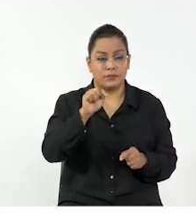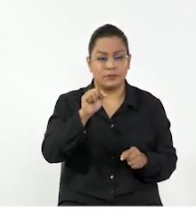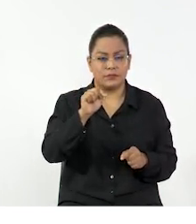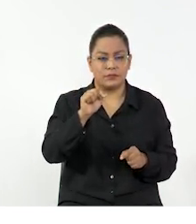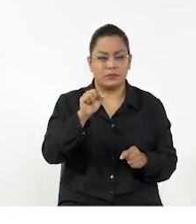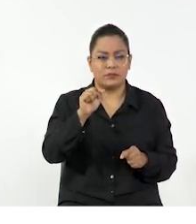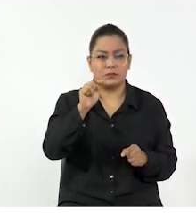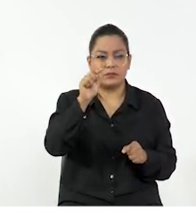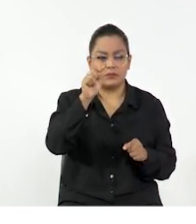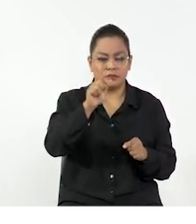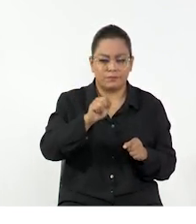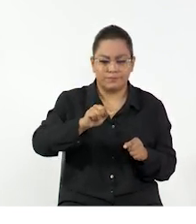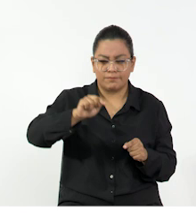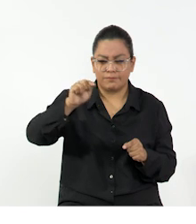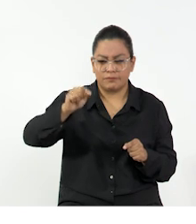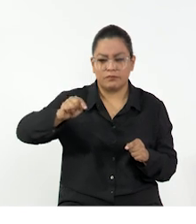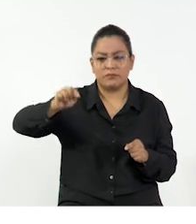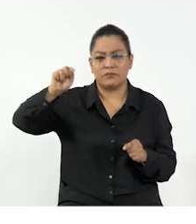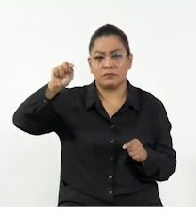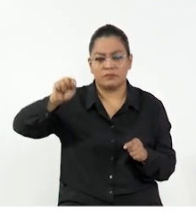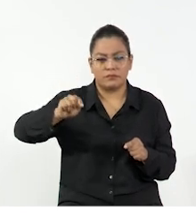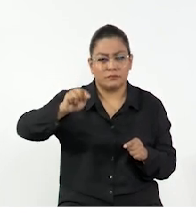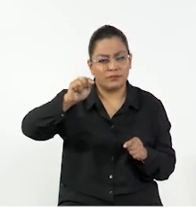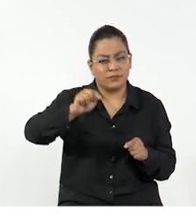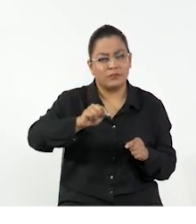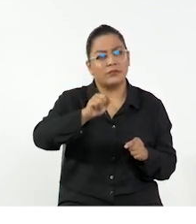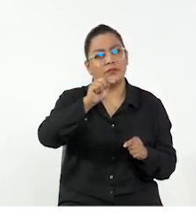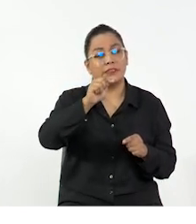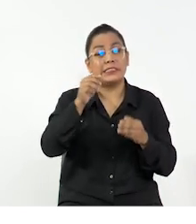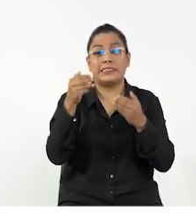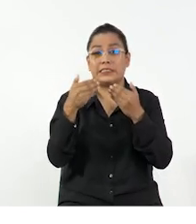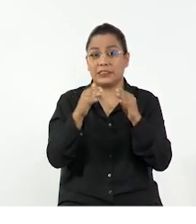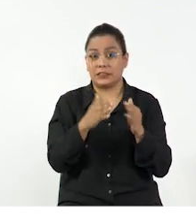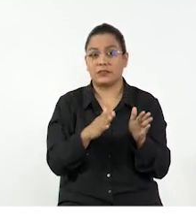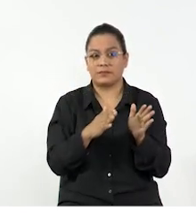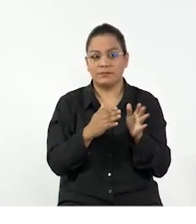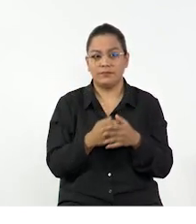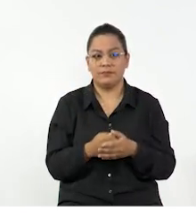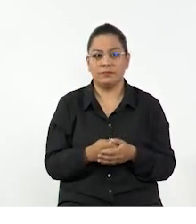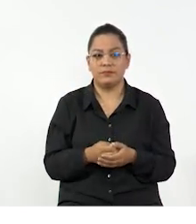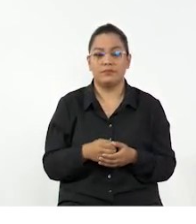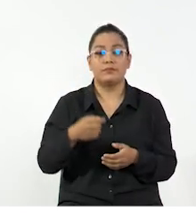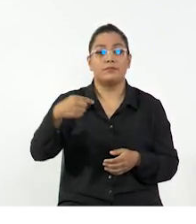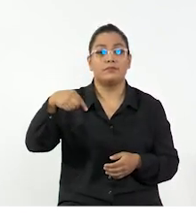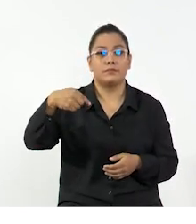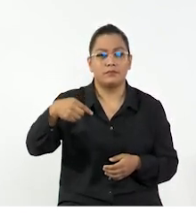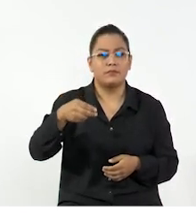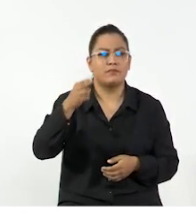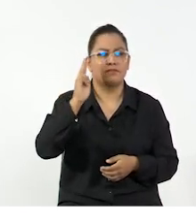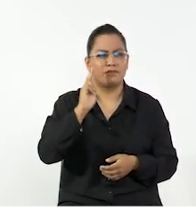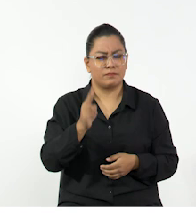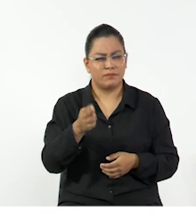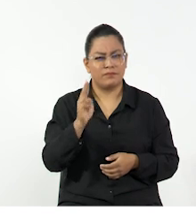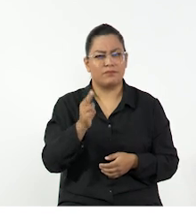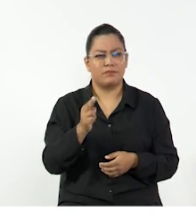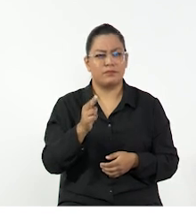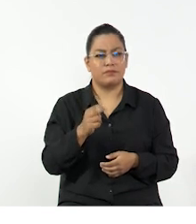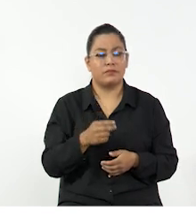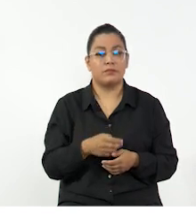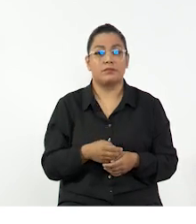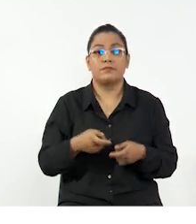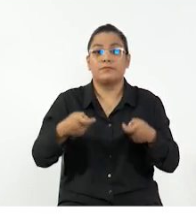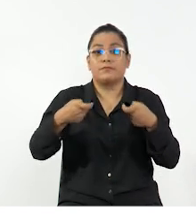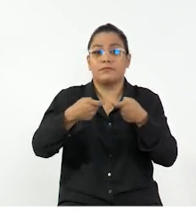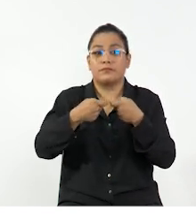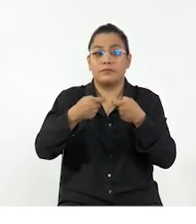Si nos damos cuenta, aunque el desplazamiento del personaje sobre la pista es diferente, siempre vamos a